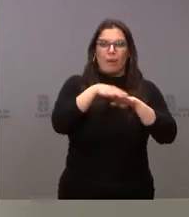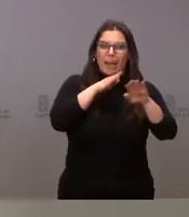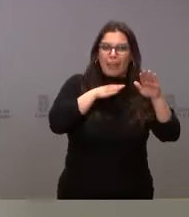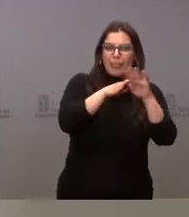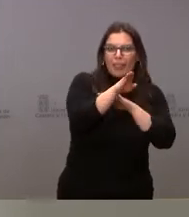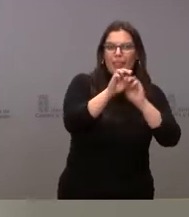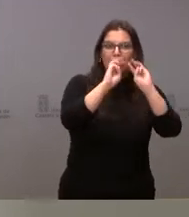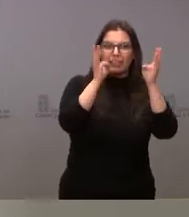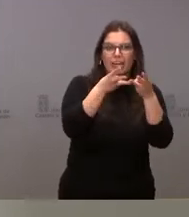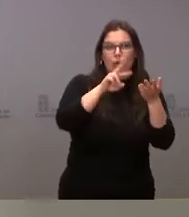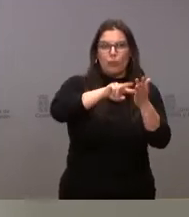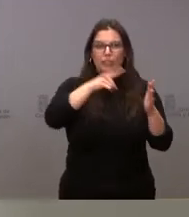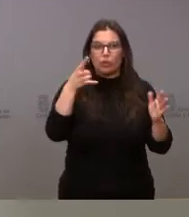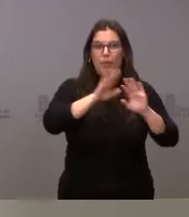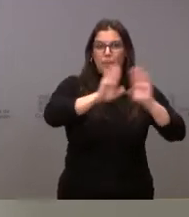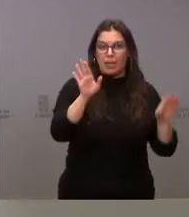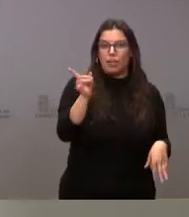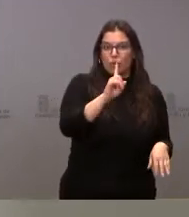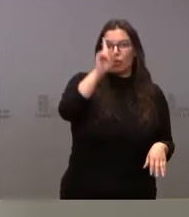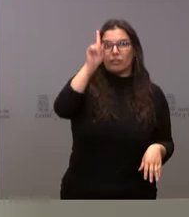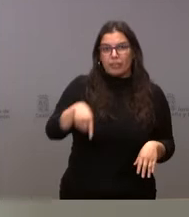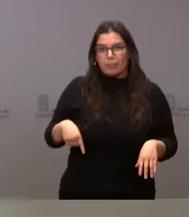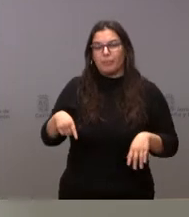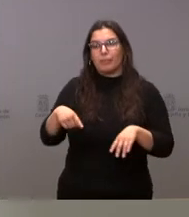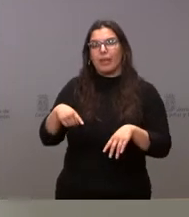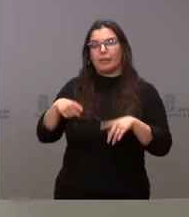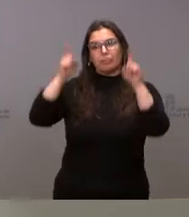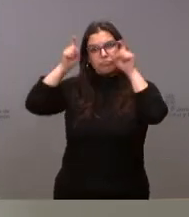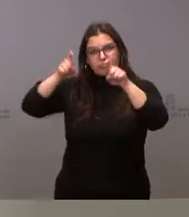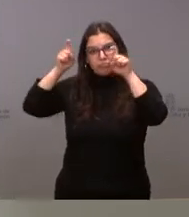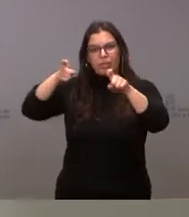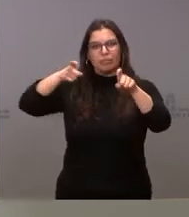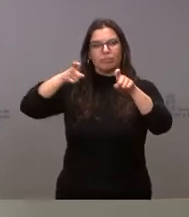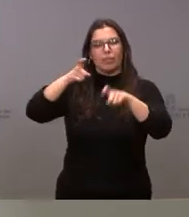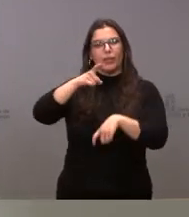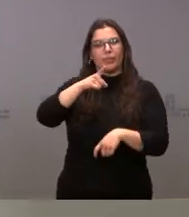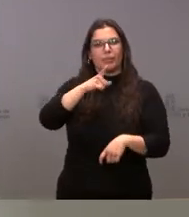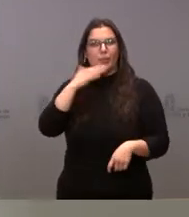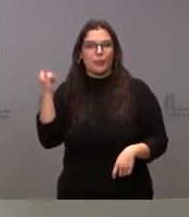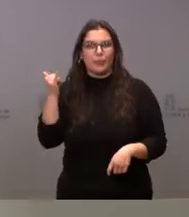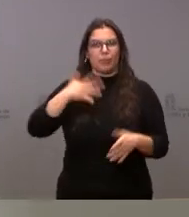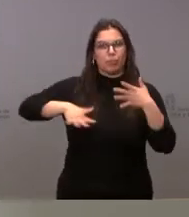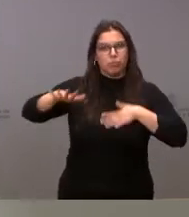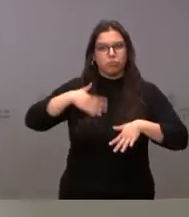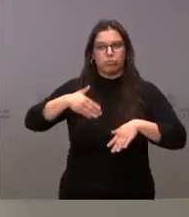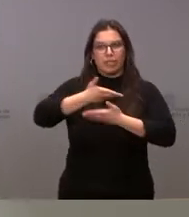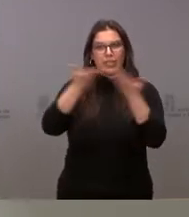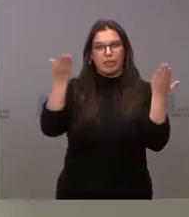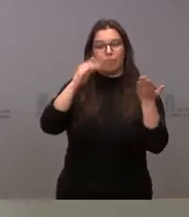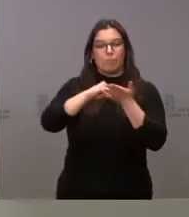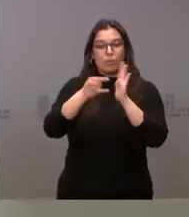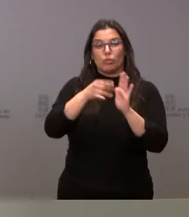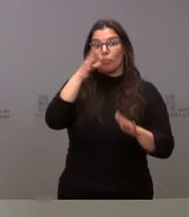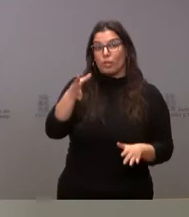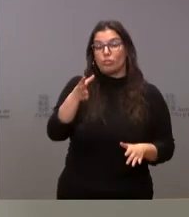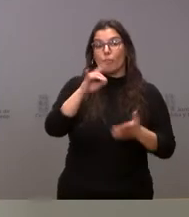a estas nuevas tecnologías, sino también la mejora de las habilidades, de los conocimientos del conjunto de la población y, por tanto, el proyecto de Castilla y